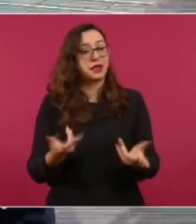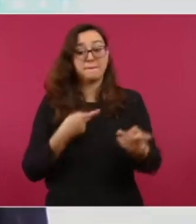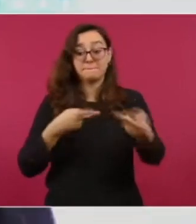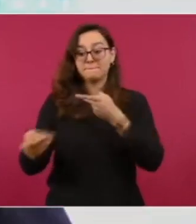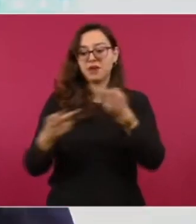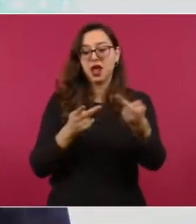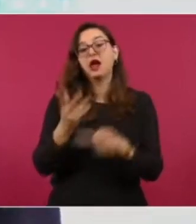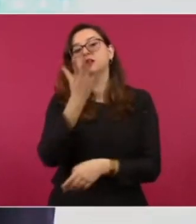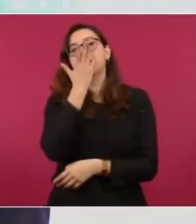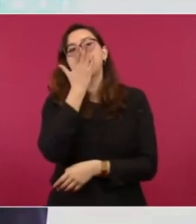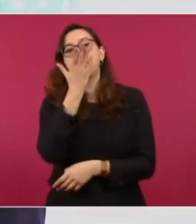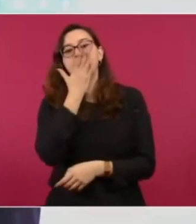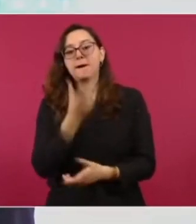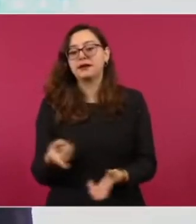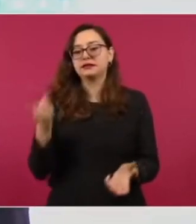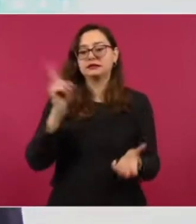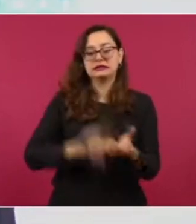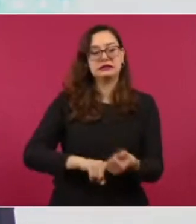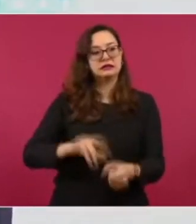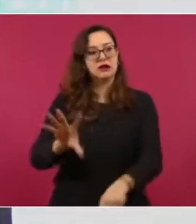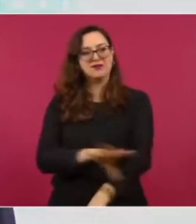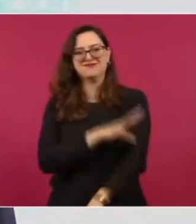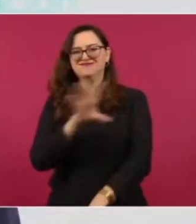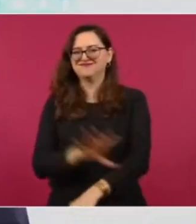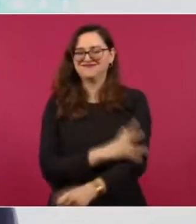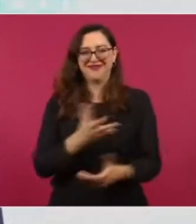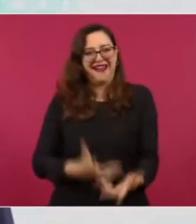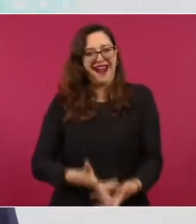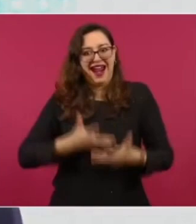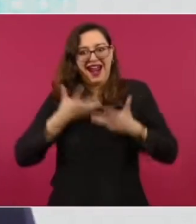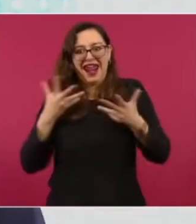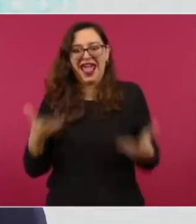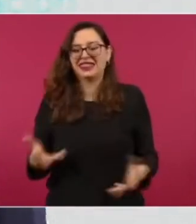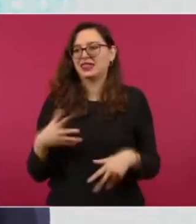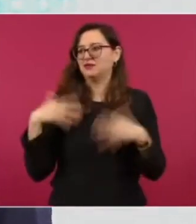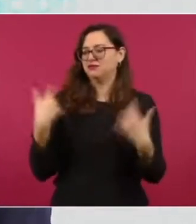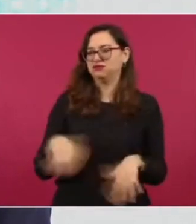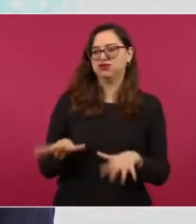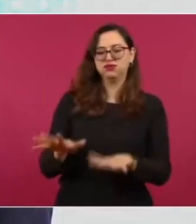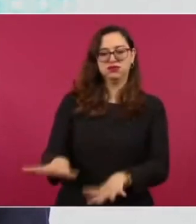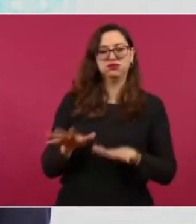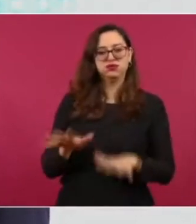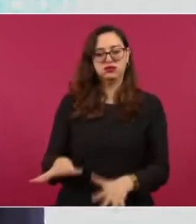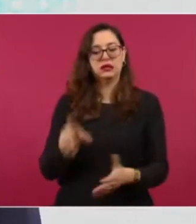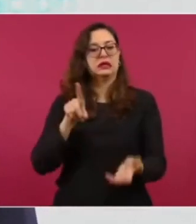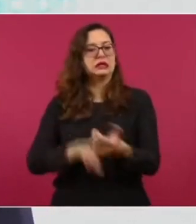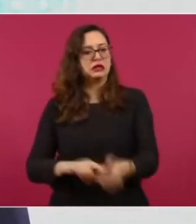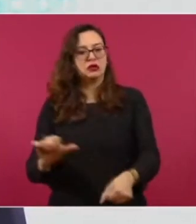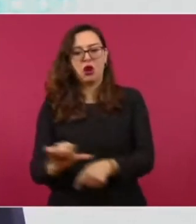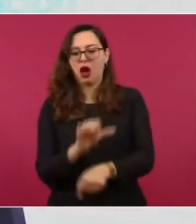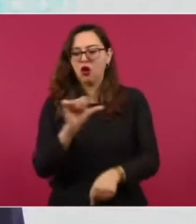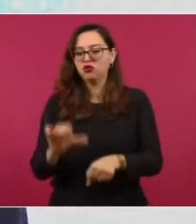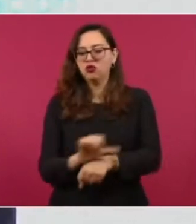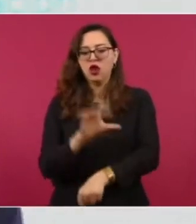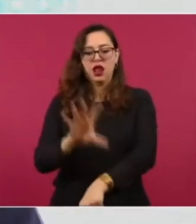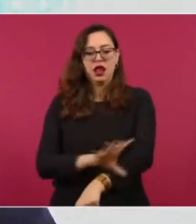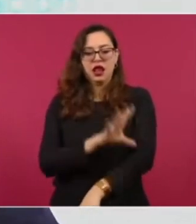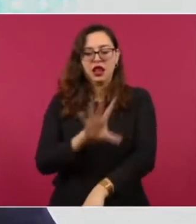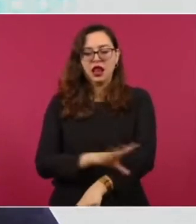e incluye inversiones de electromovilidad construcción de vehículos eléctricos producción de baterías de litio